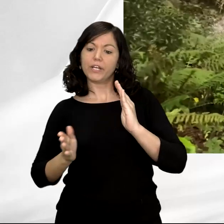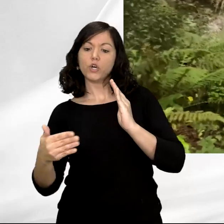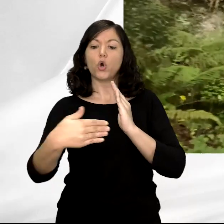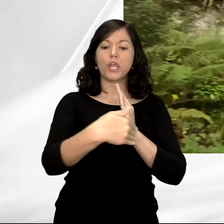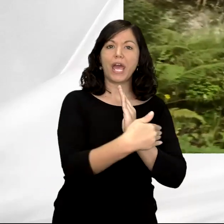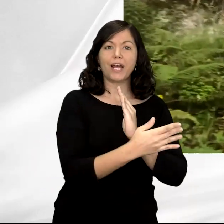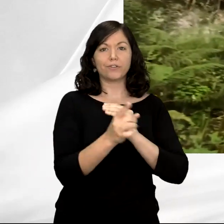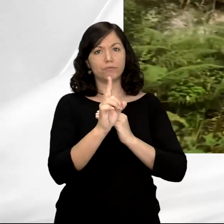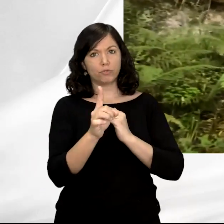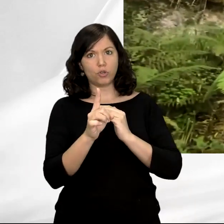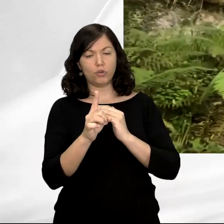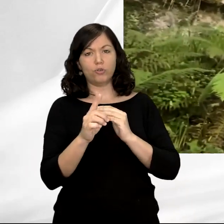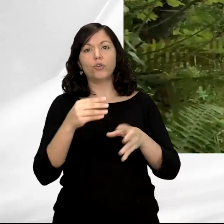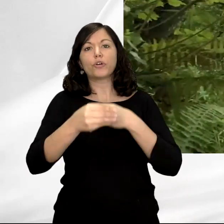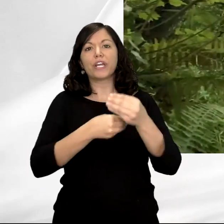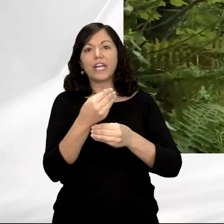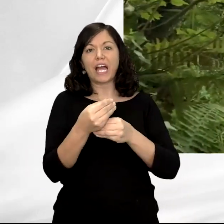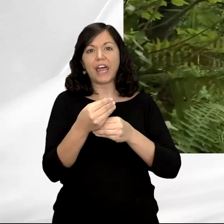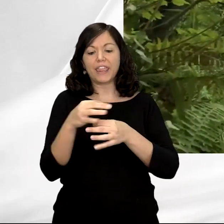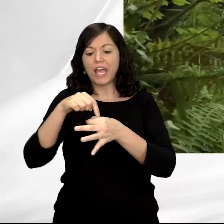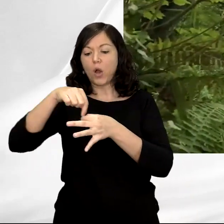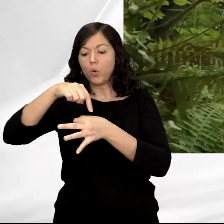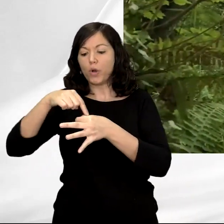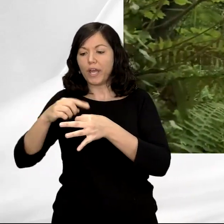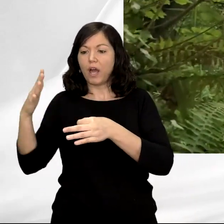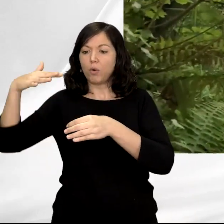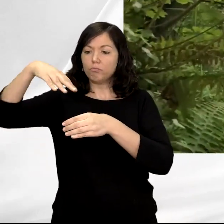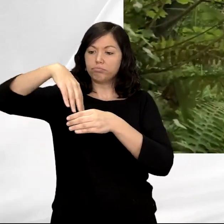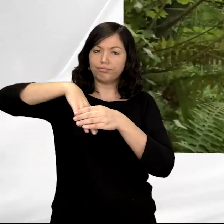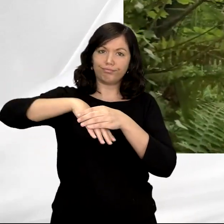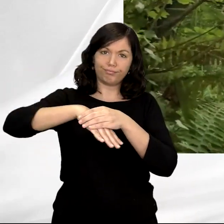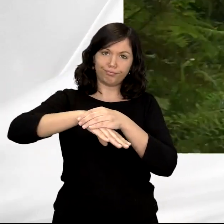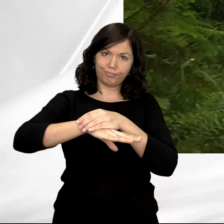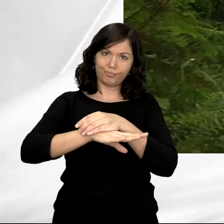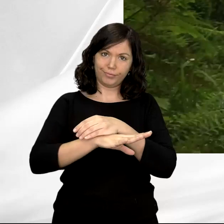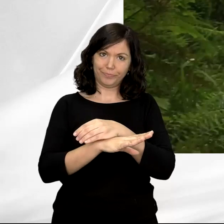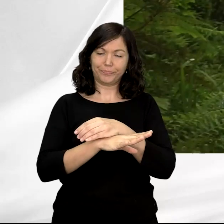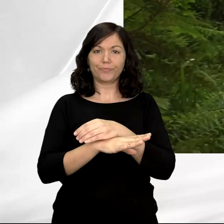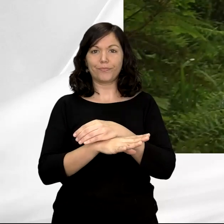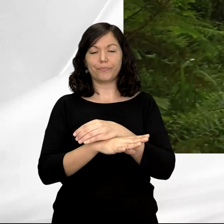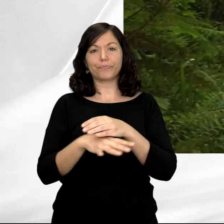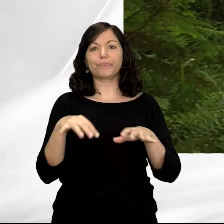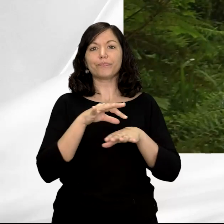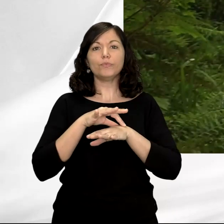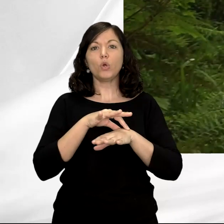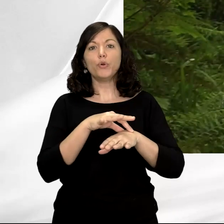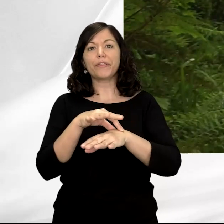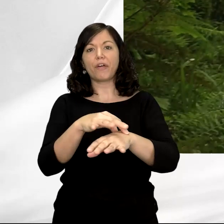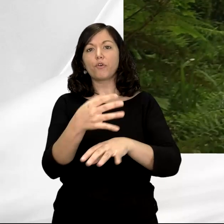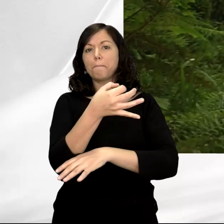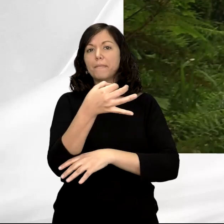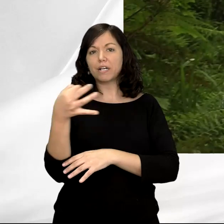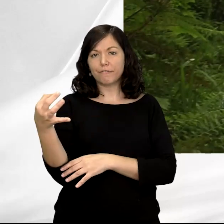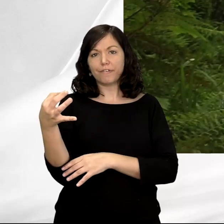hace es sumirse por tres pequeños agujeros, conocidos como la zona del Gorgoberu. La orientación es perfecta,